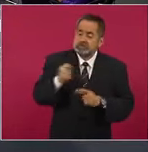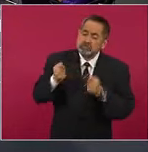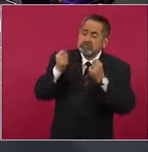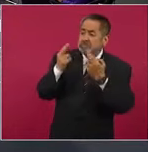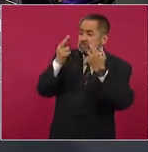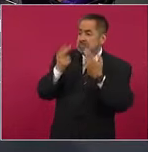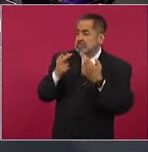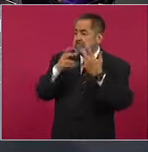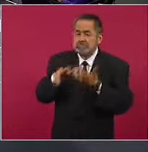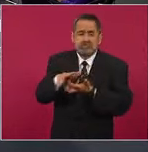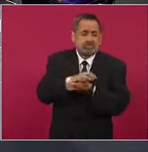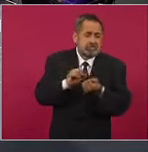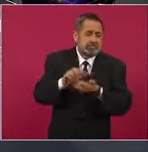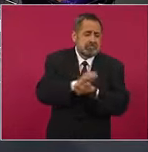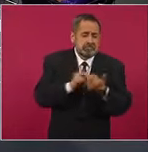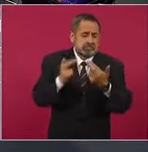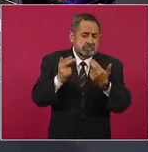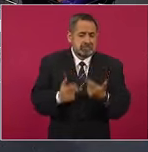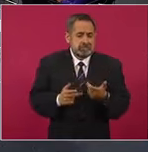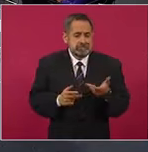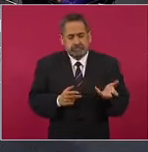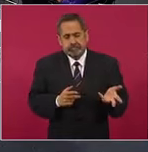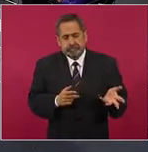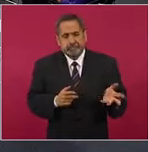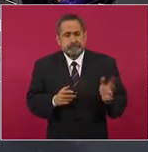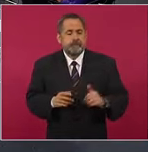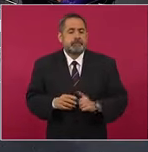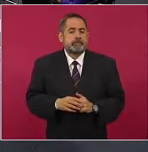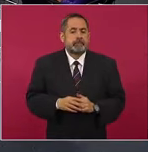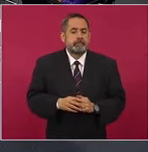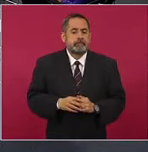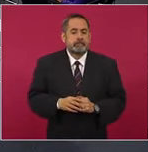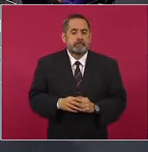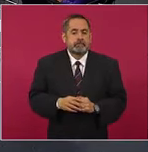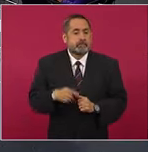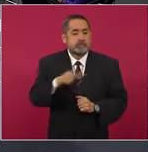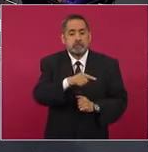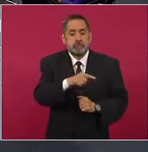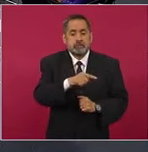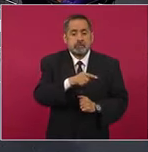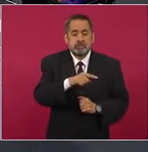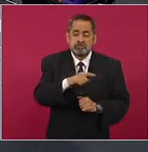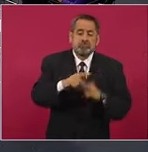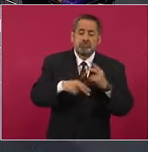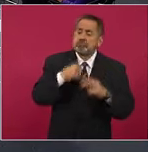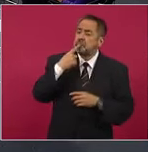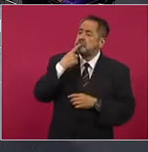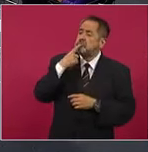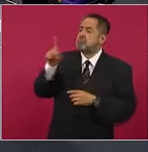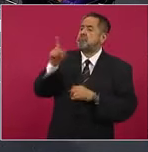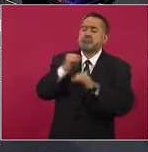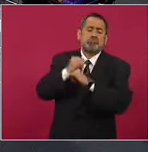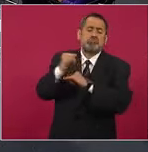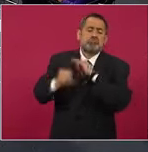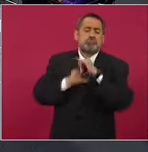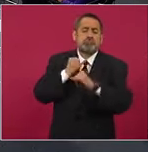el territorio, se fueron a una denuncia internacional